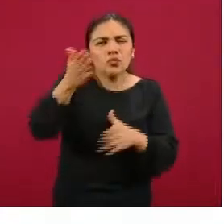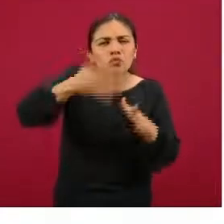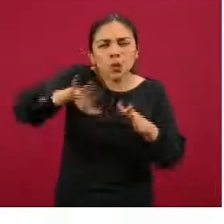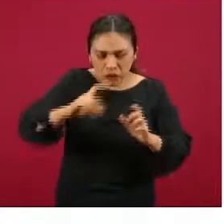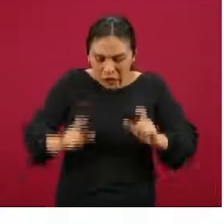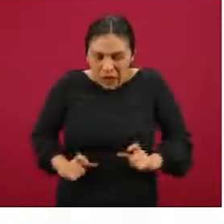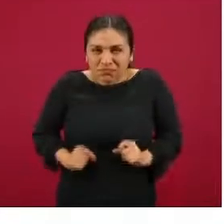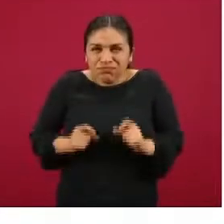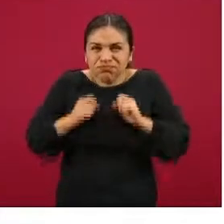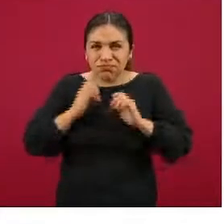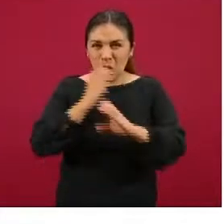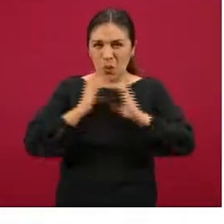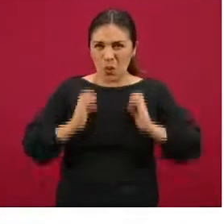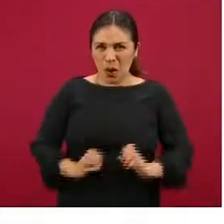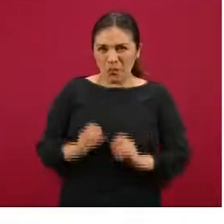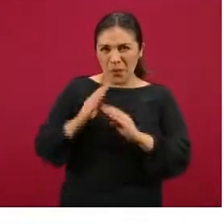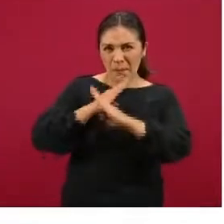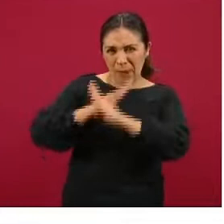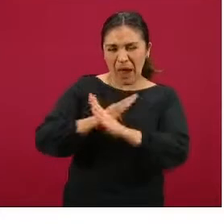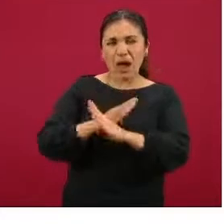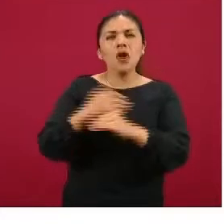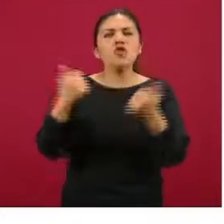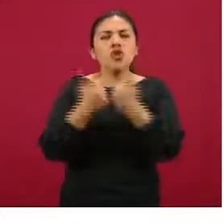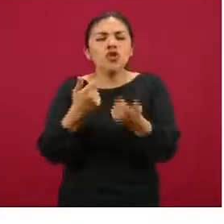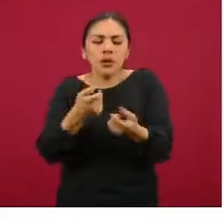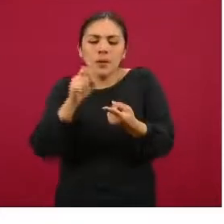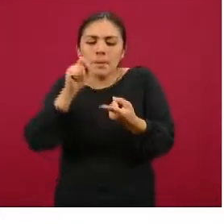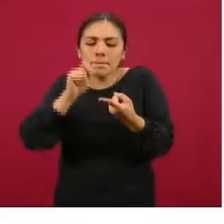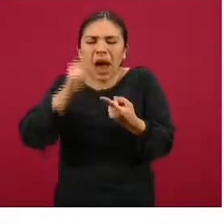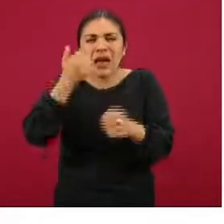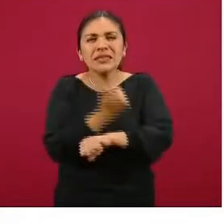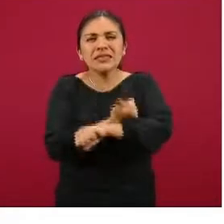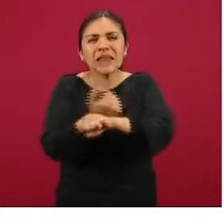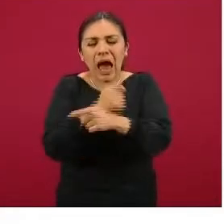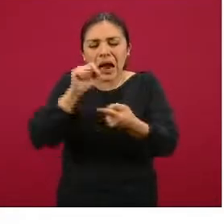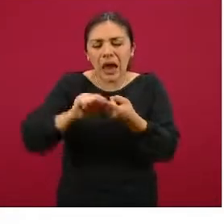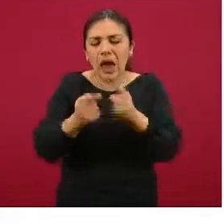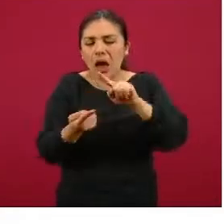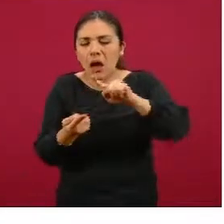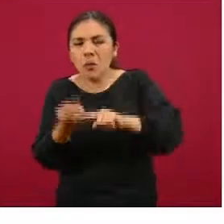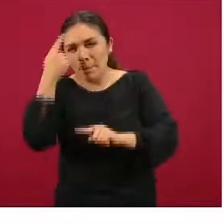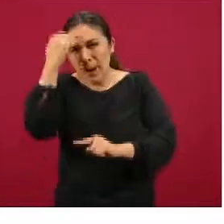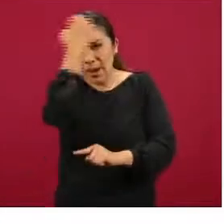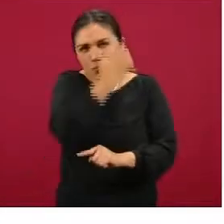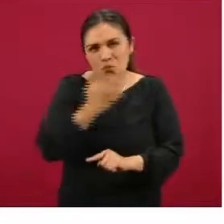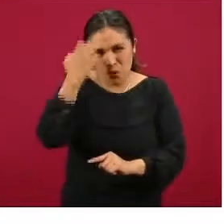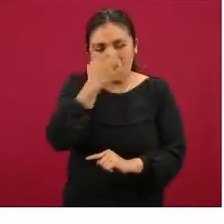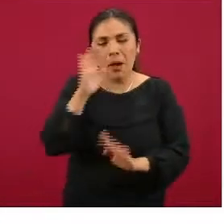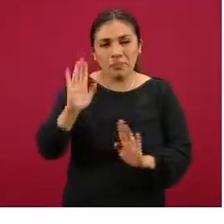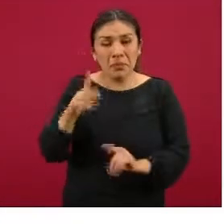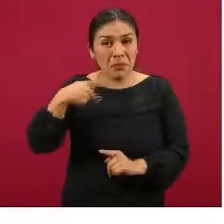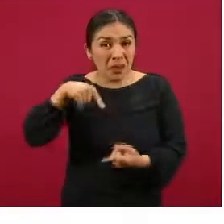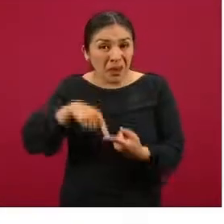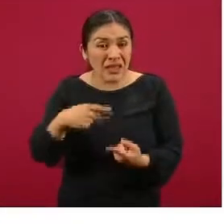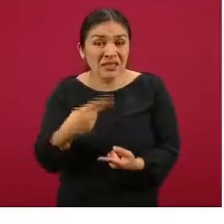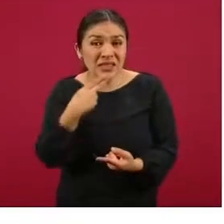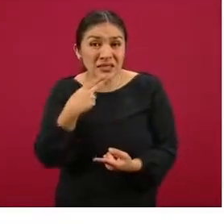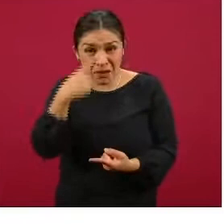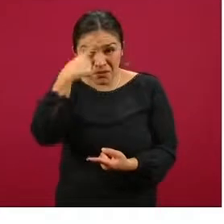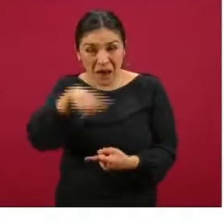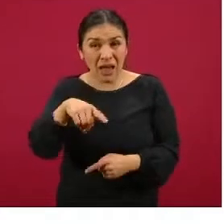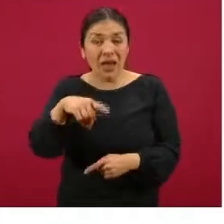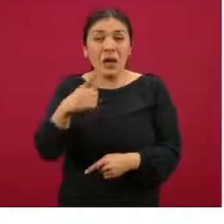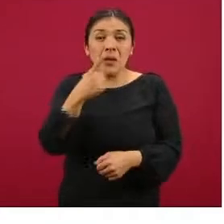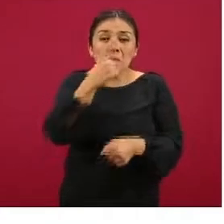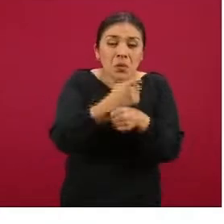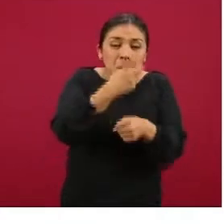normalmente es una gota, una muestra de sangre la que se coloca en estas pruebas rápidas. Tampoco nos sirven en la fase aguda,